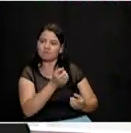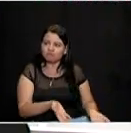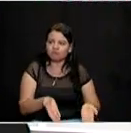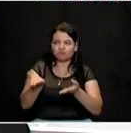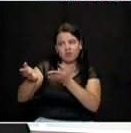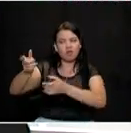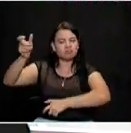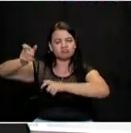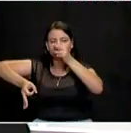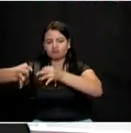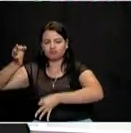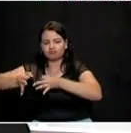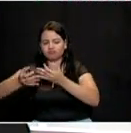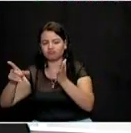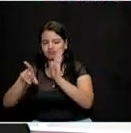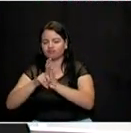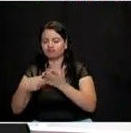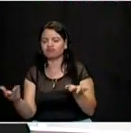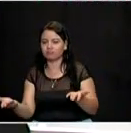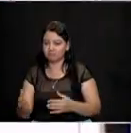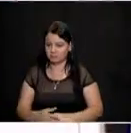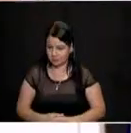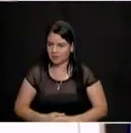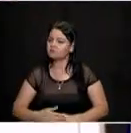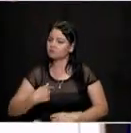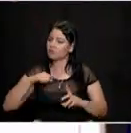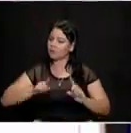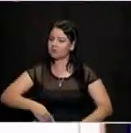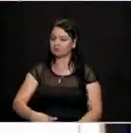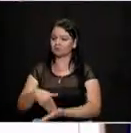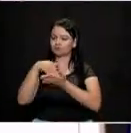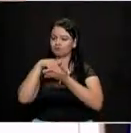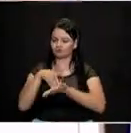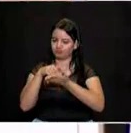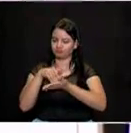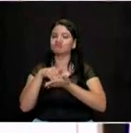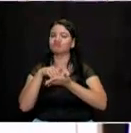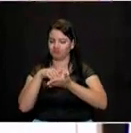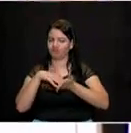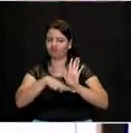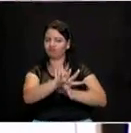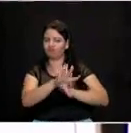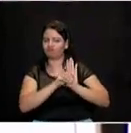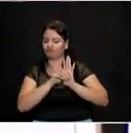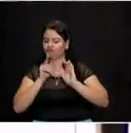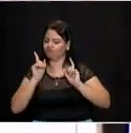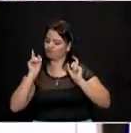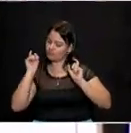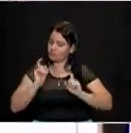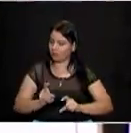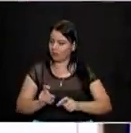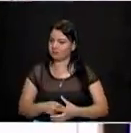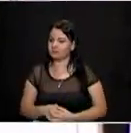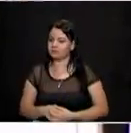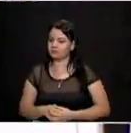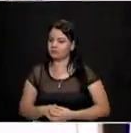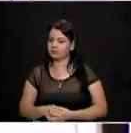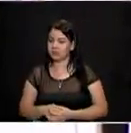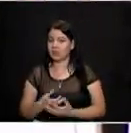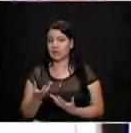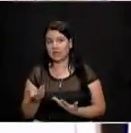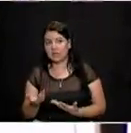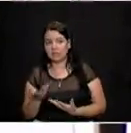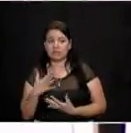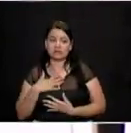abanderado de la lucha contra la corrupción y yo seguiré firme en esa misma línea partiendo de algo. Y es que uno no puede pretender